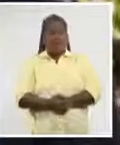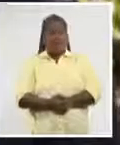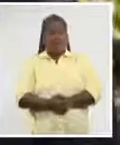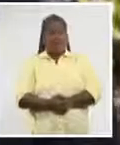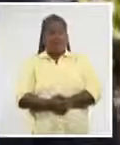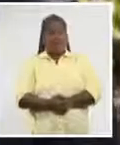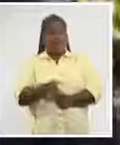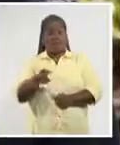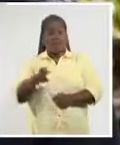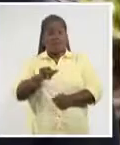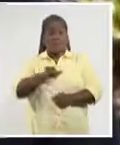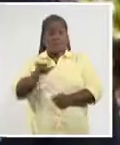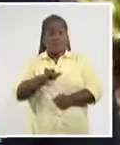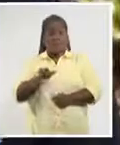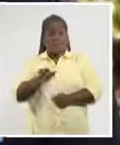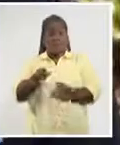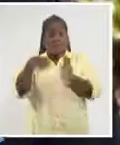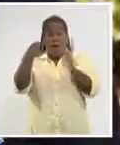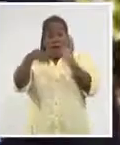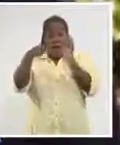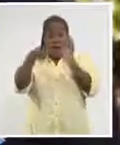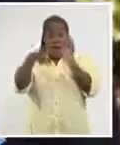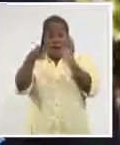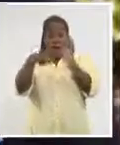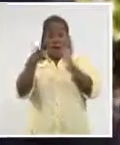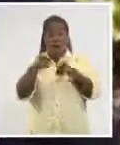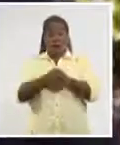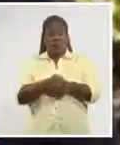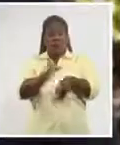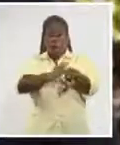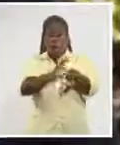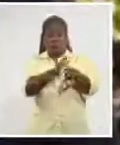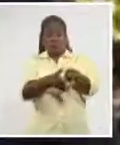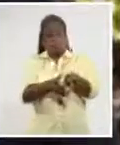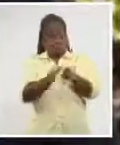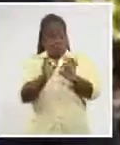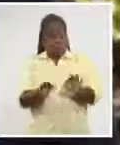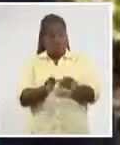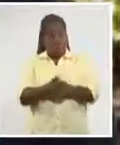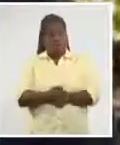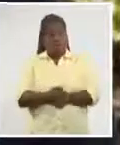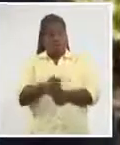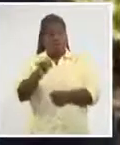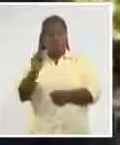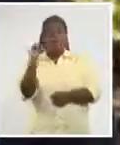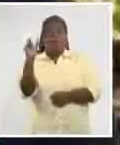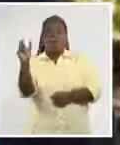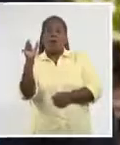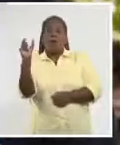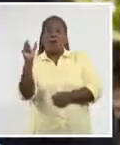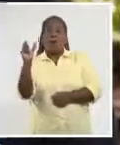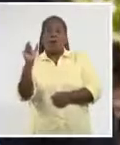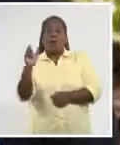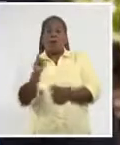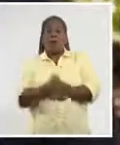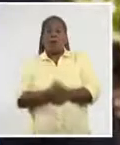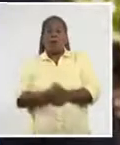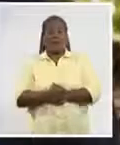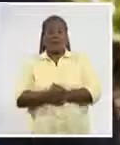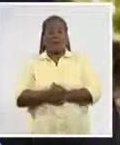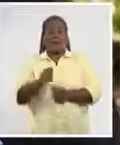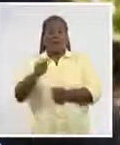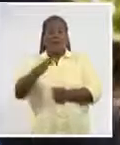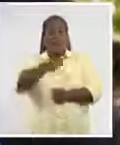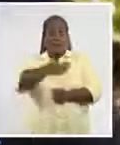Fue grabado también en la pandemia y es una palabra que es originalmente